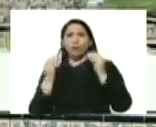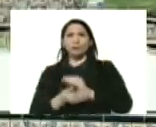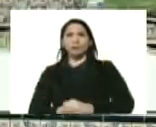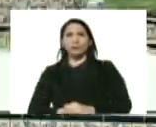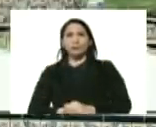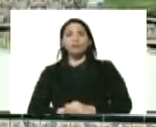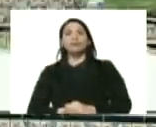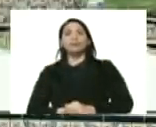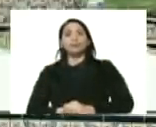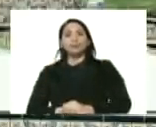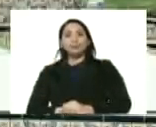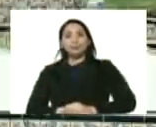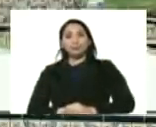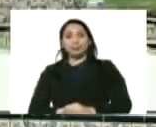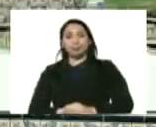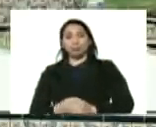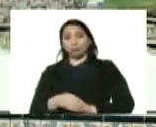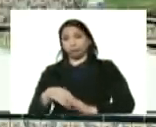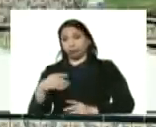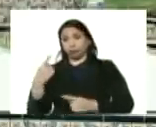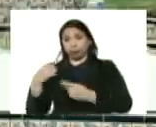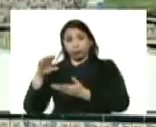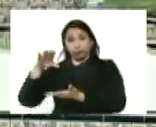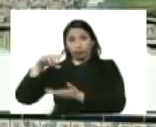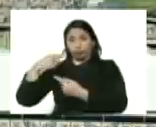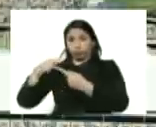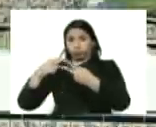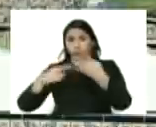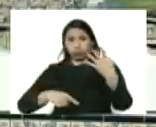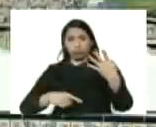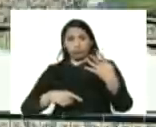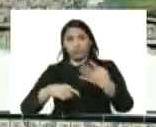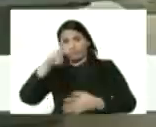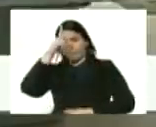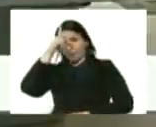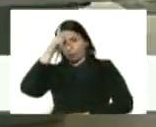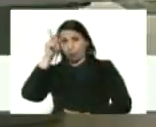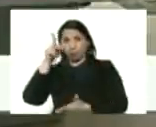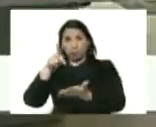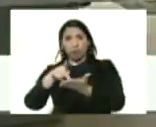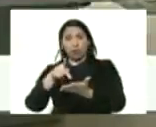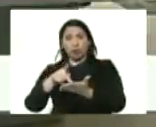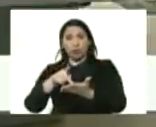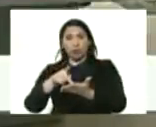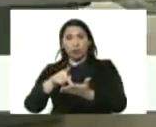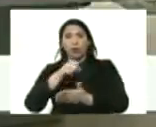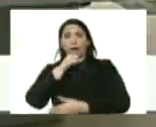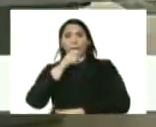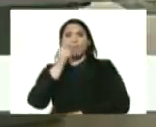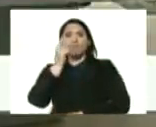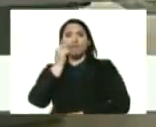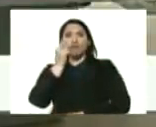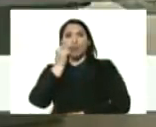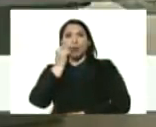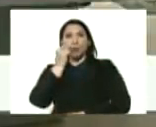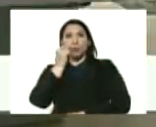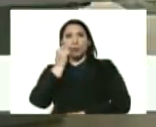Curazao, Aruba, Falcón. Ahí llegó mi abuelo, Nicolás Maduro Oduber,